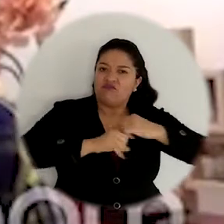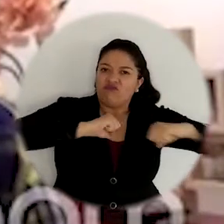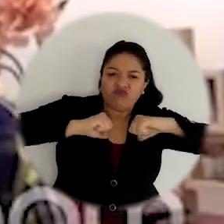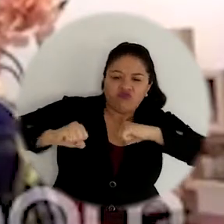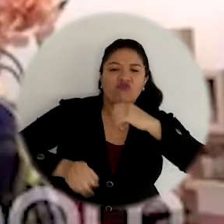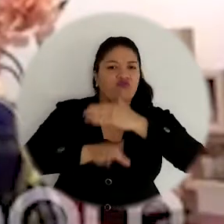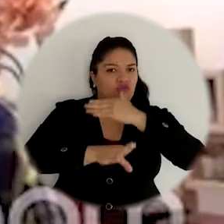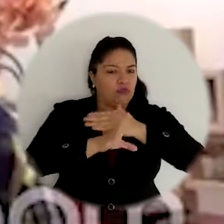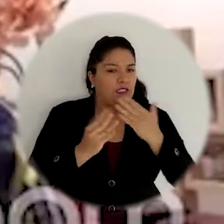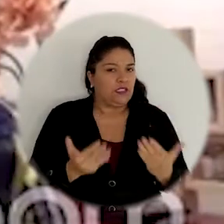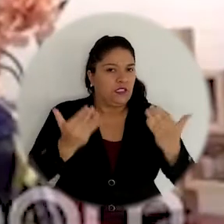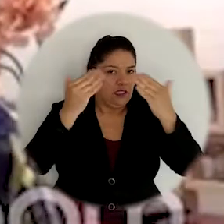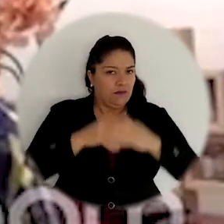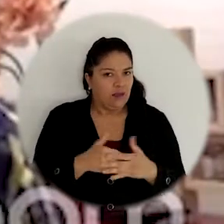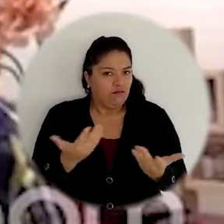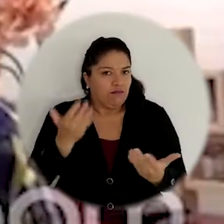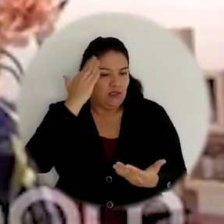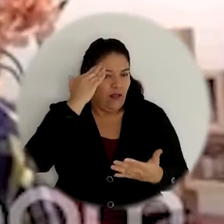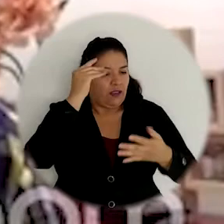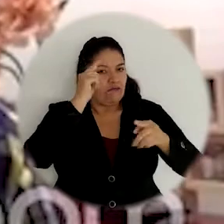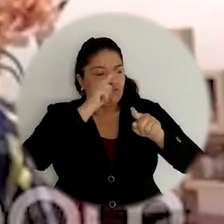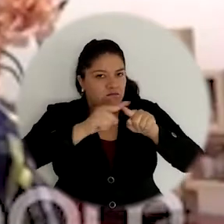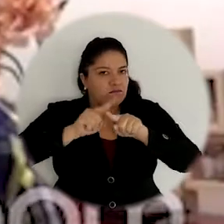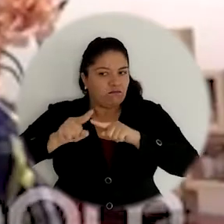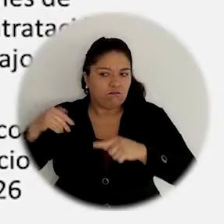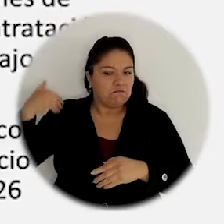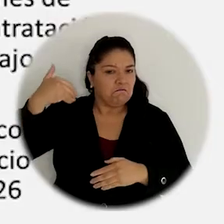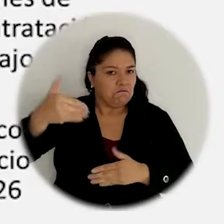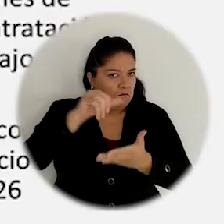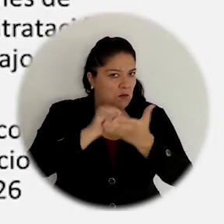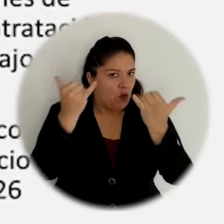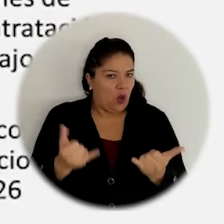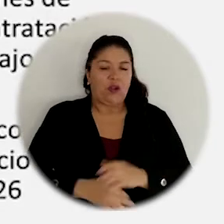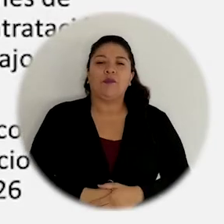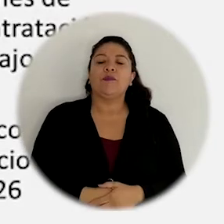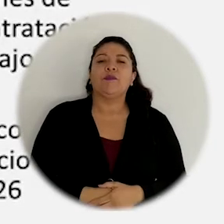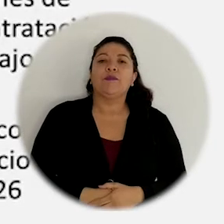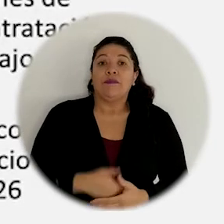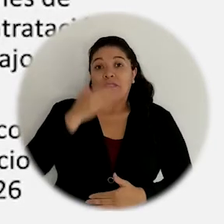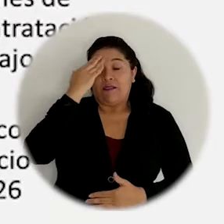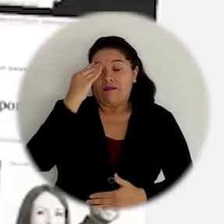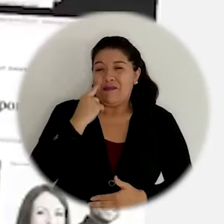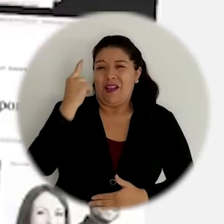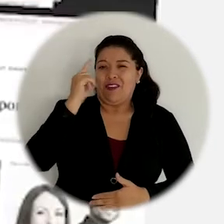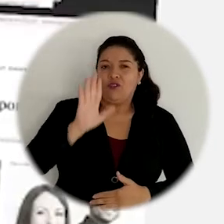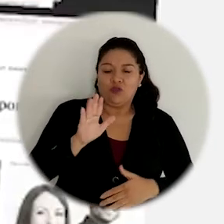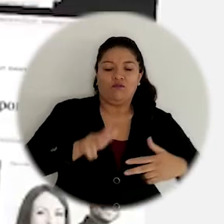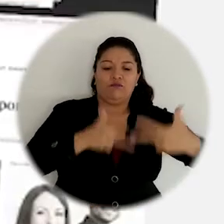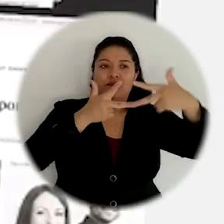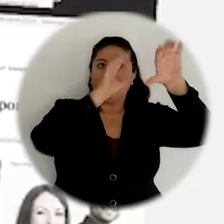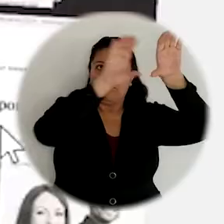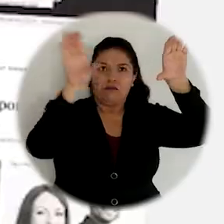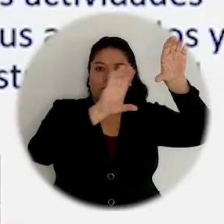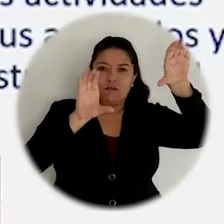cada una de las versiones que se han venido realizando. El evento que ingresó a la línea de la virtualidad contó con